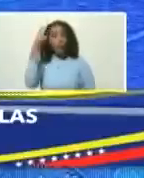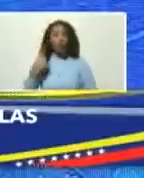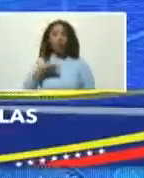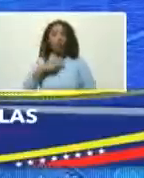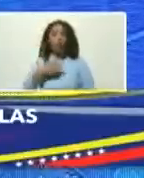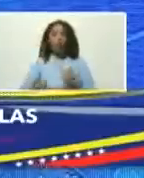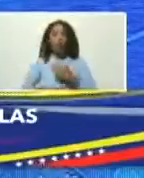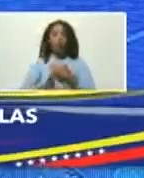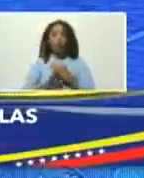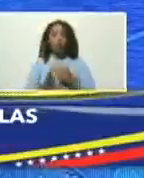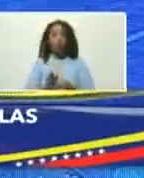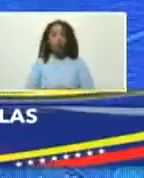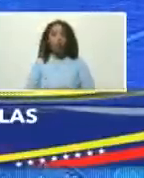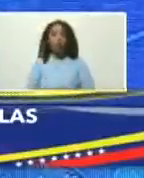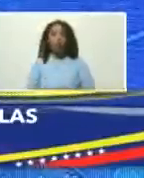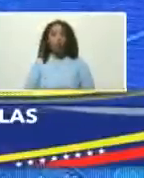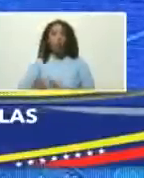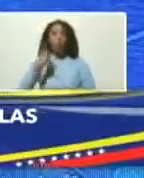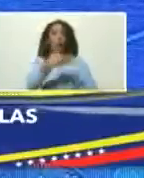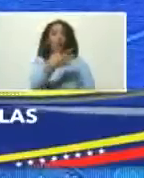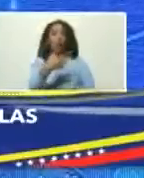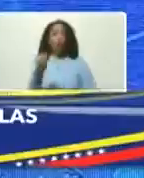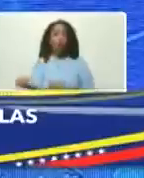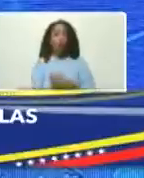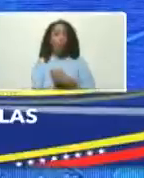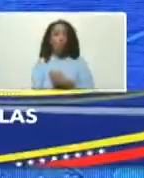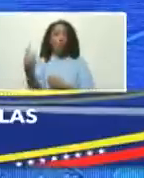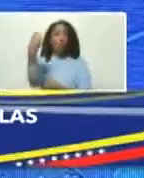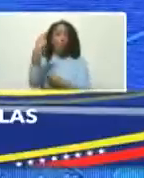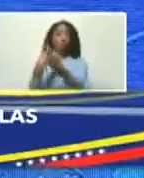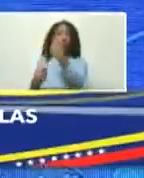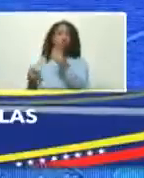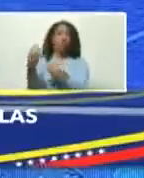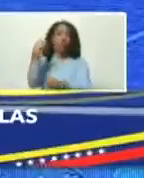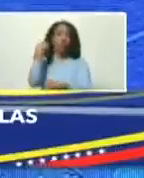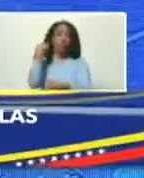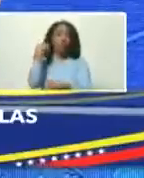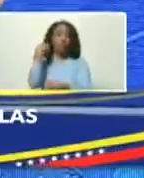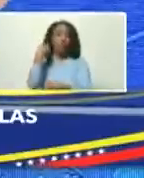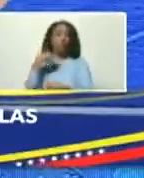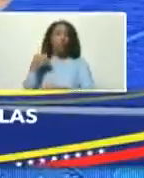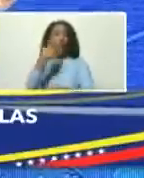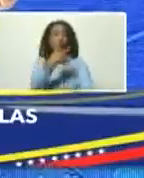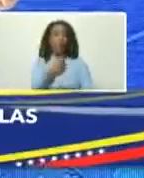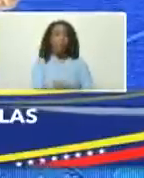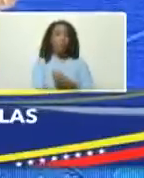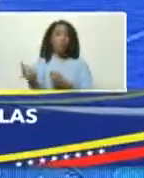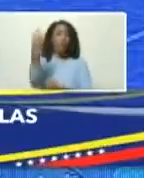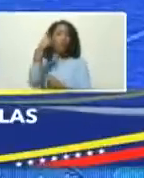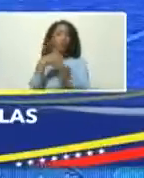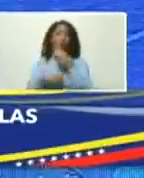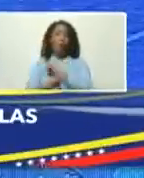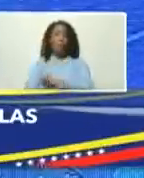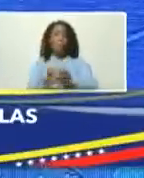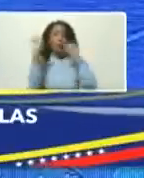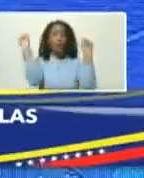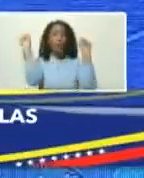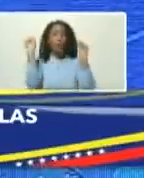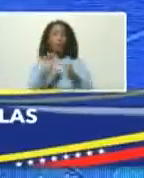cuando nos lanzaron los misiles cuando nos lanzaron las bombas nucleares